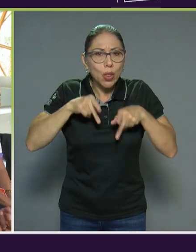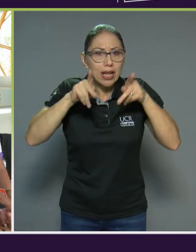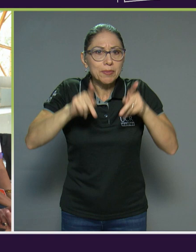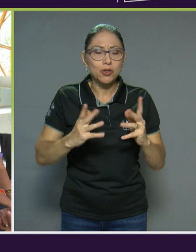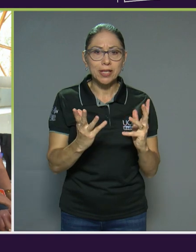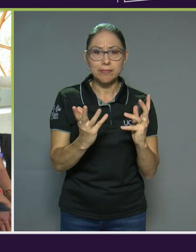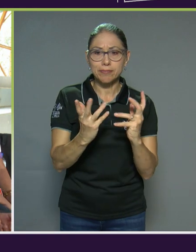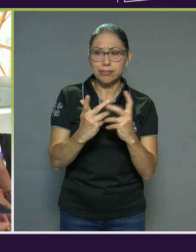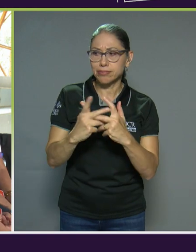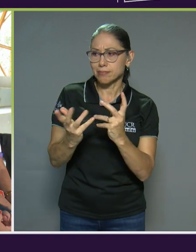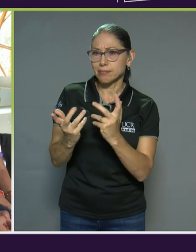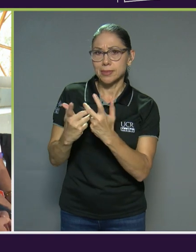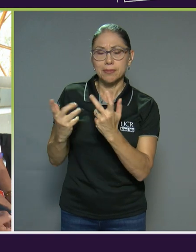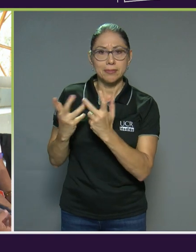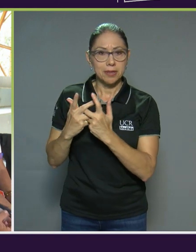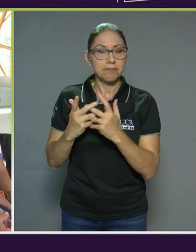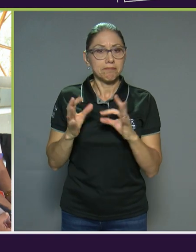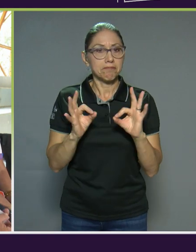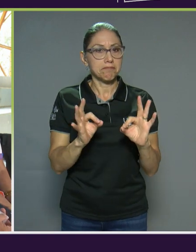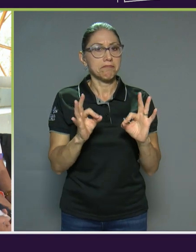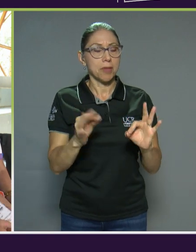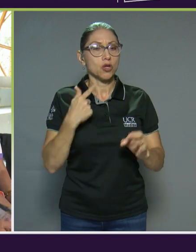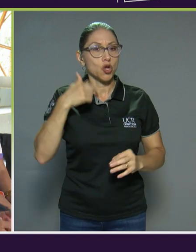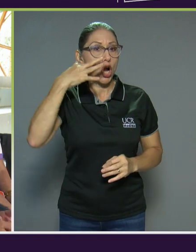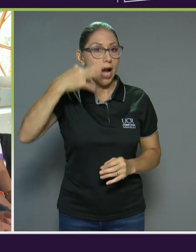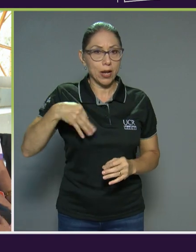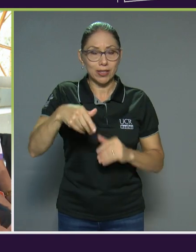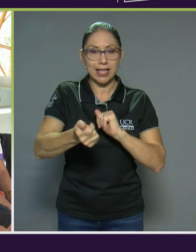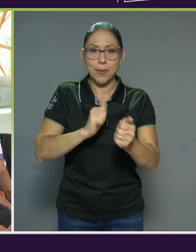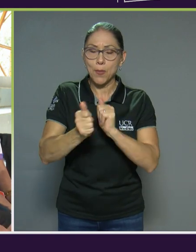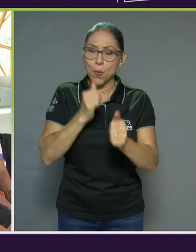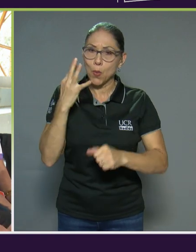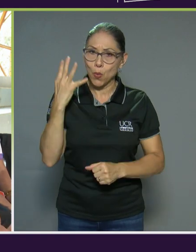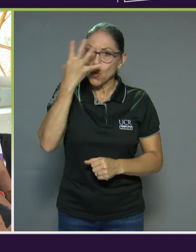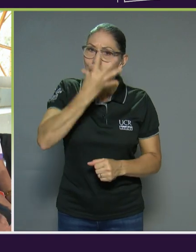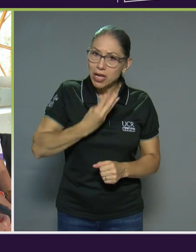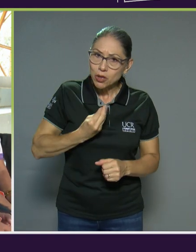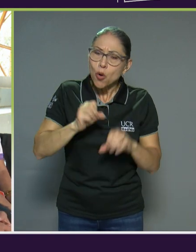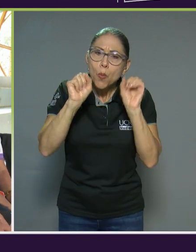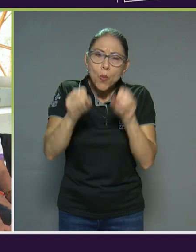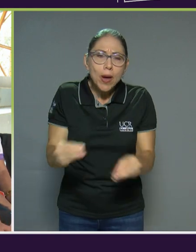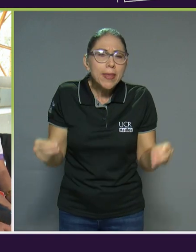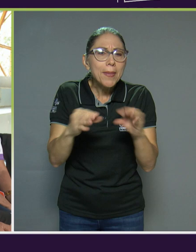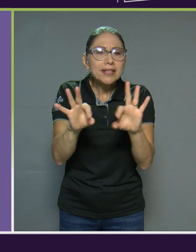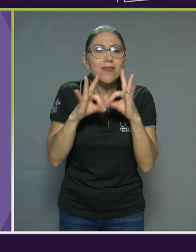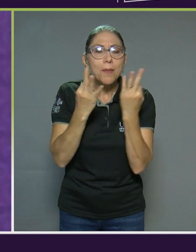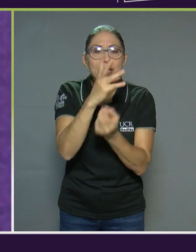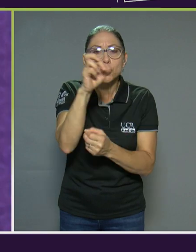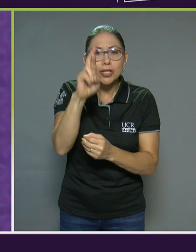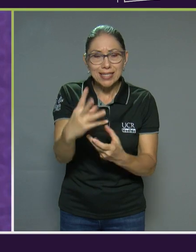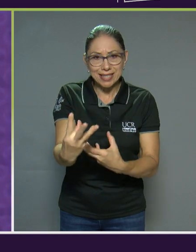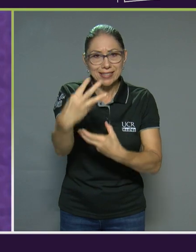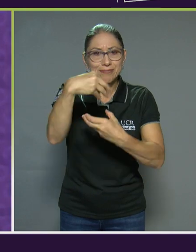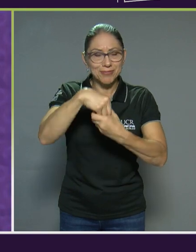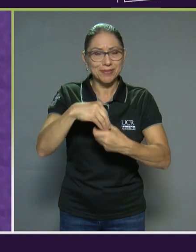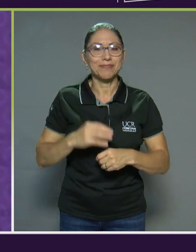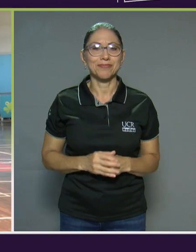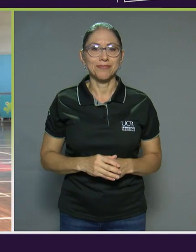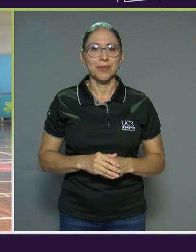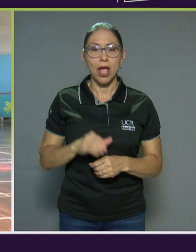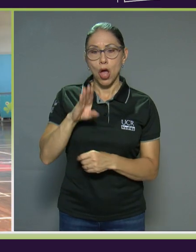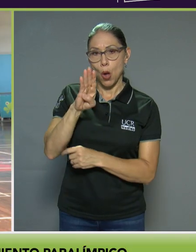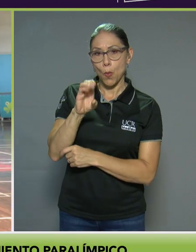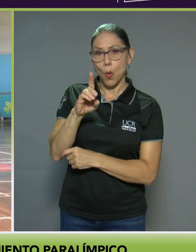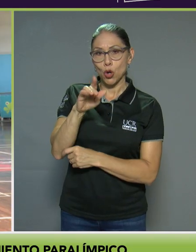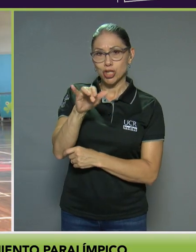un deporte bastante bonito y que puede incluir a más hogares costarricenses. Bochas